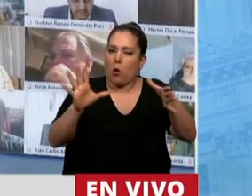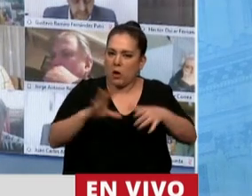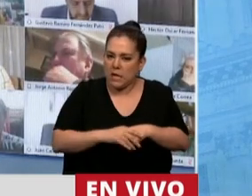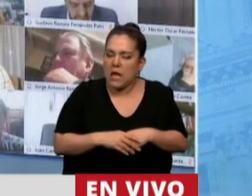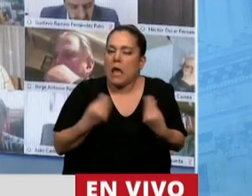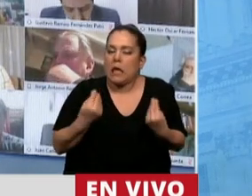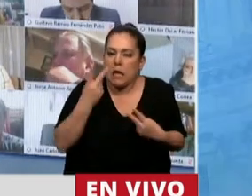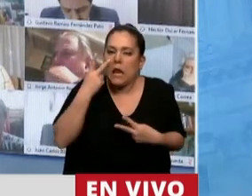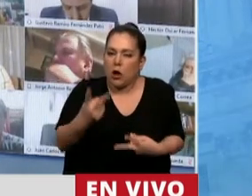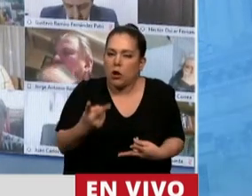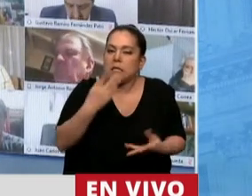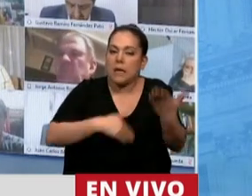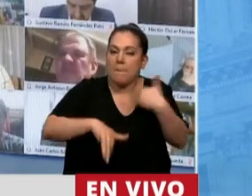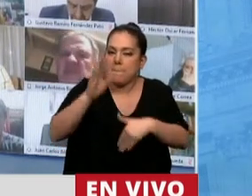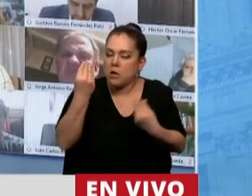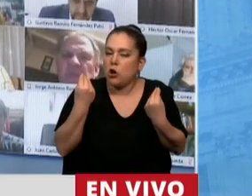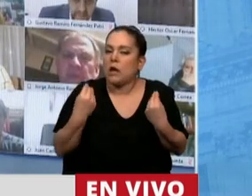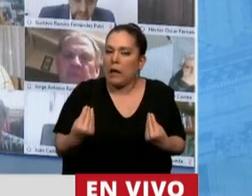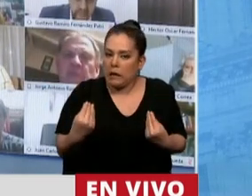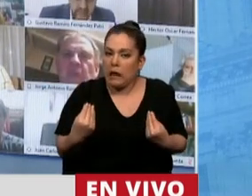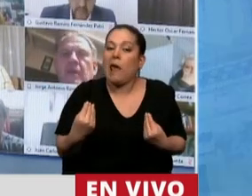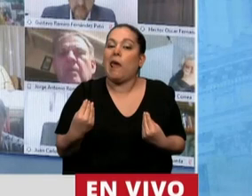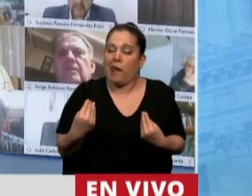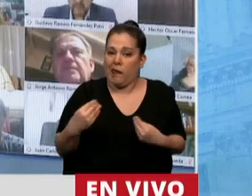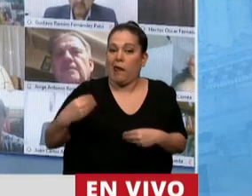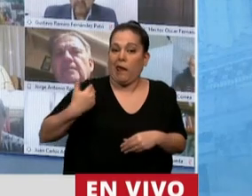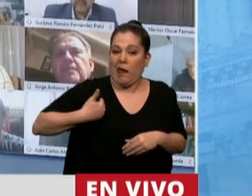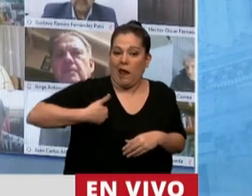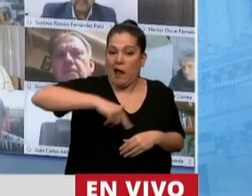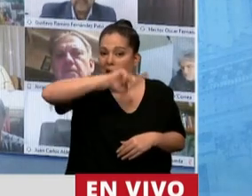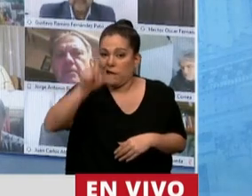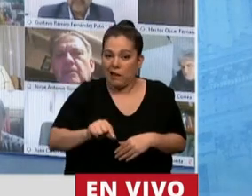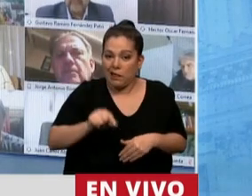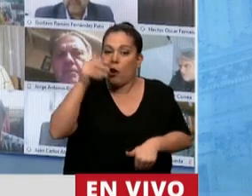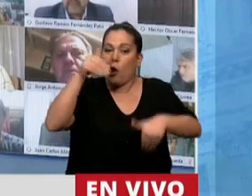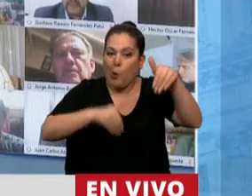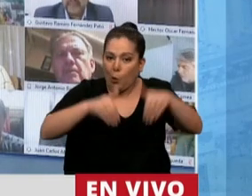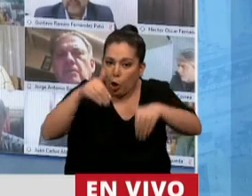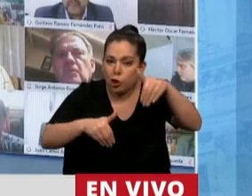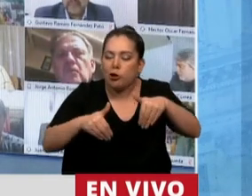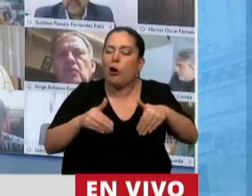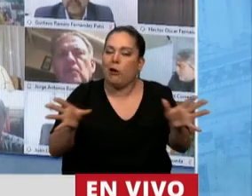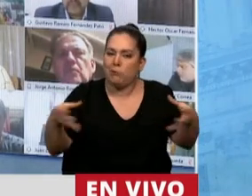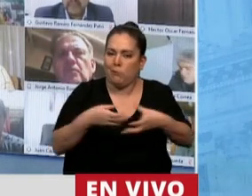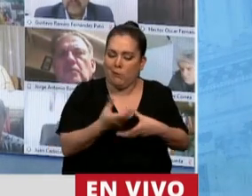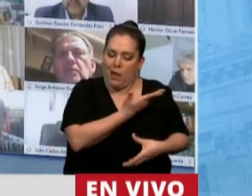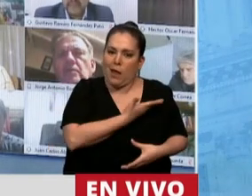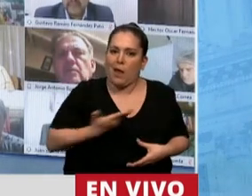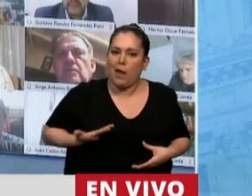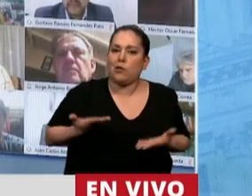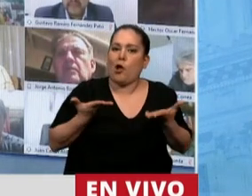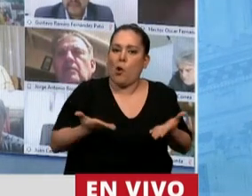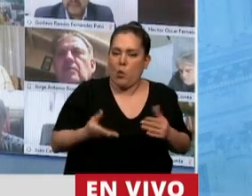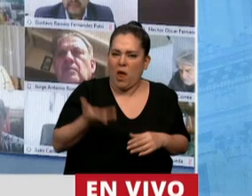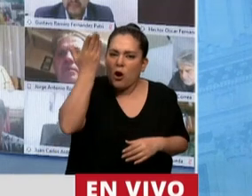mayoritariamente, por un punto, el pueblo argentino votó a este gobierno, a